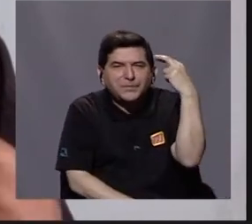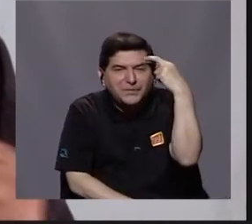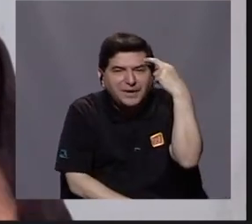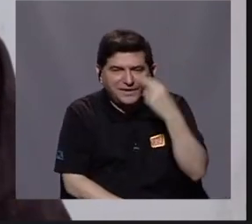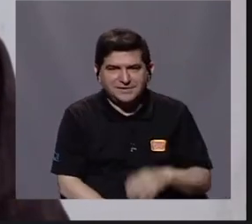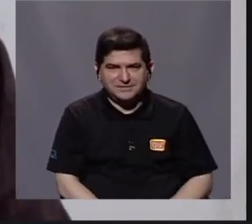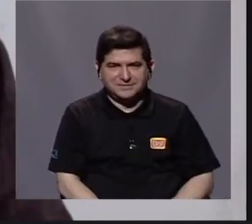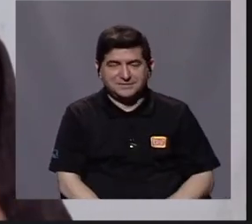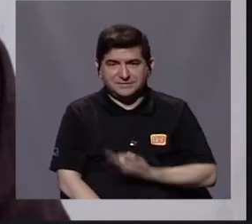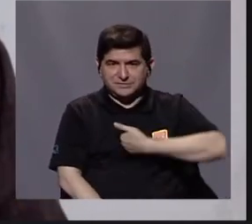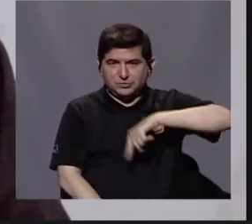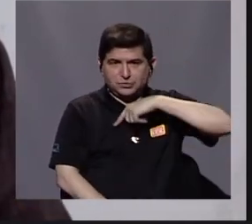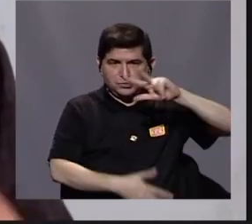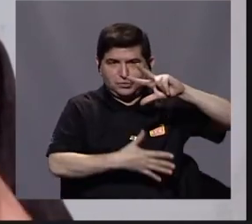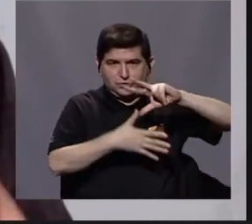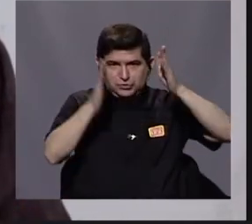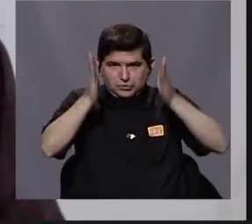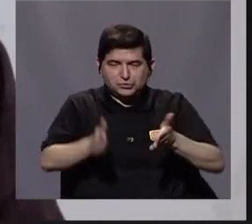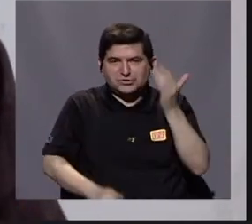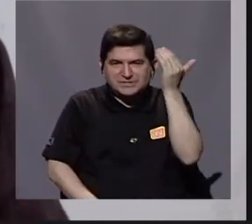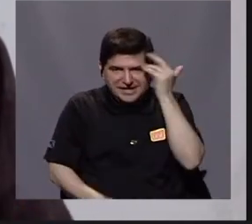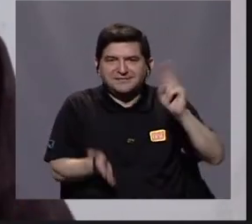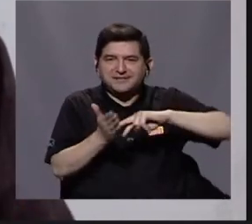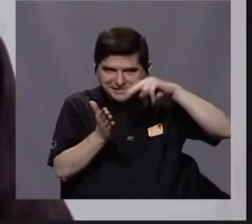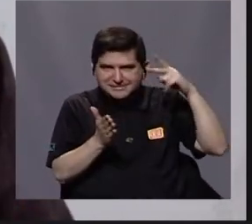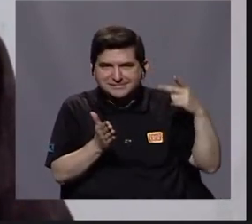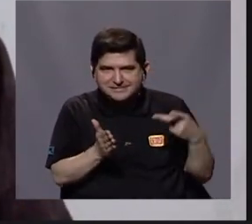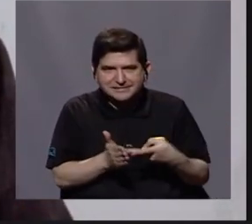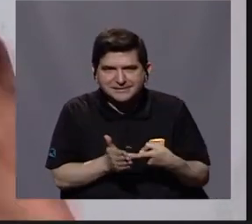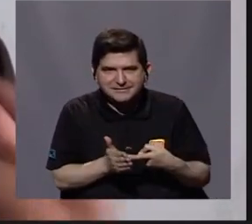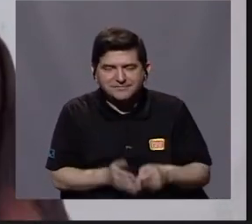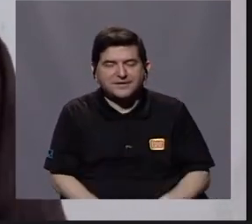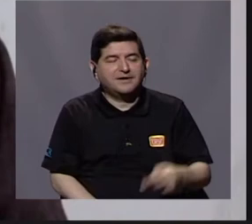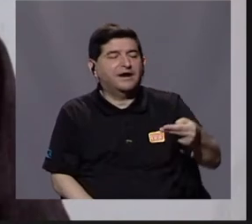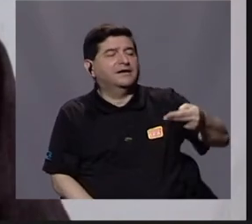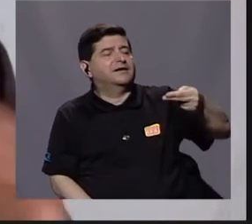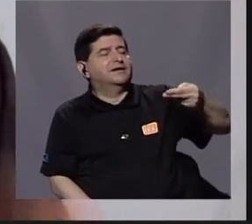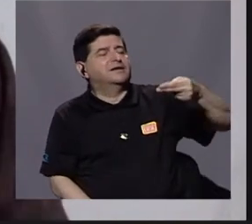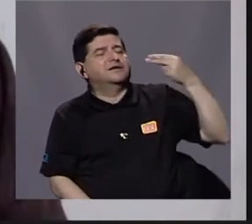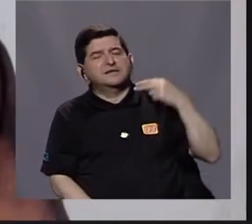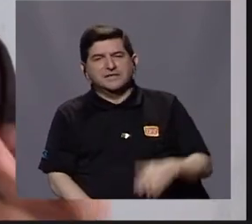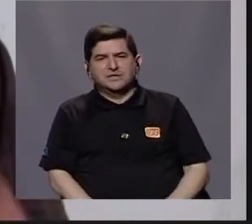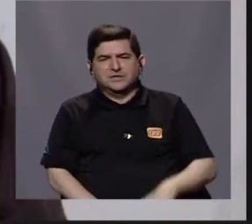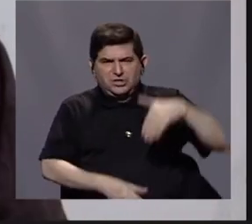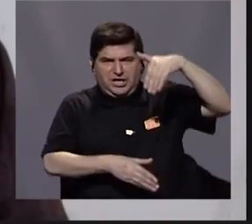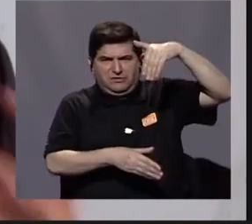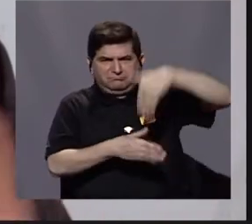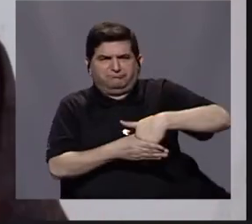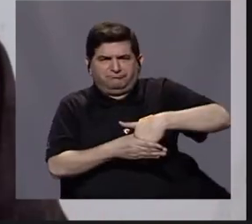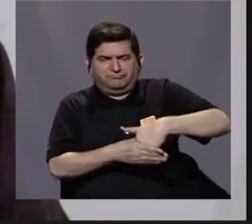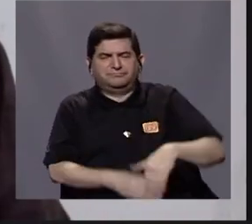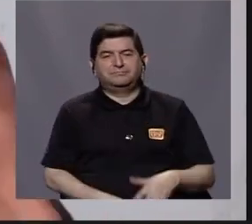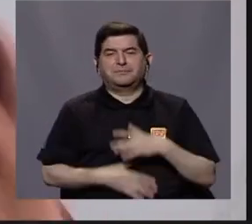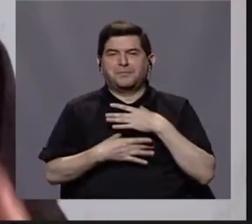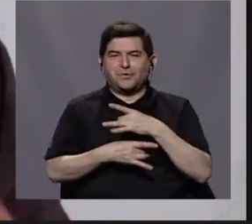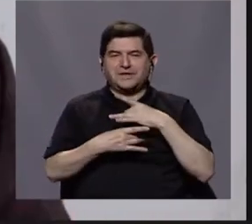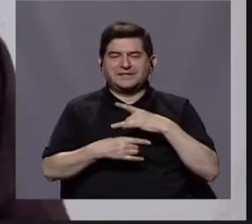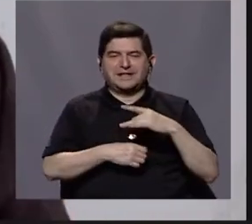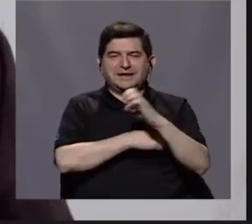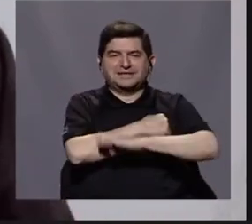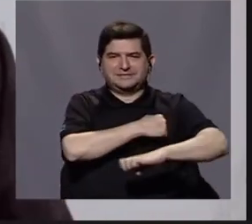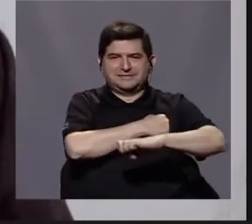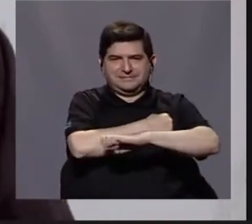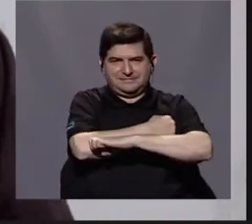Como latinoamericanos sabemos lo que ha sido esta historia de intervención por parte de intereses extranjeros.